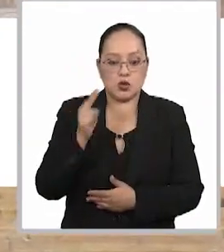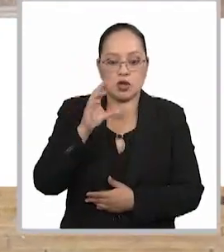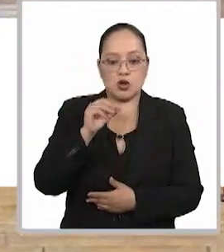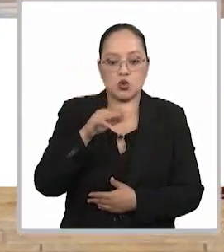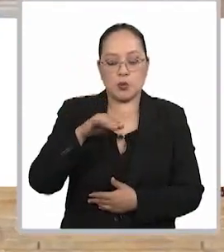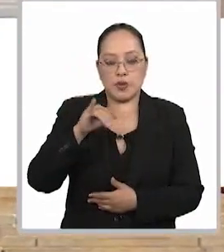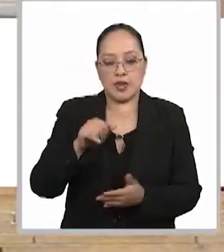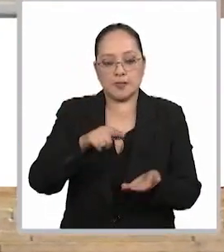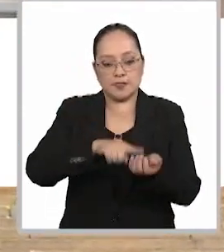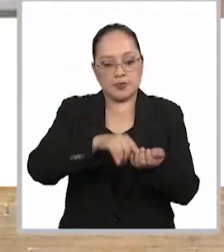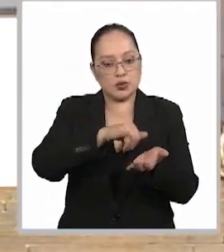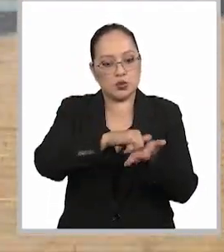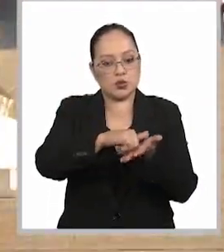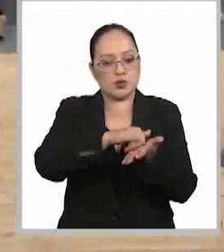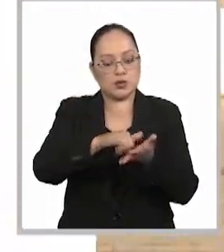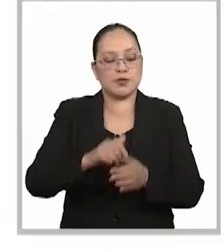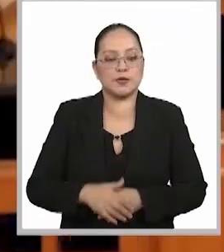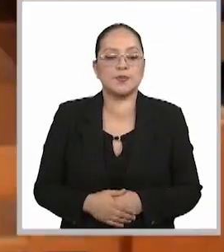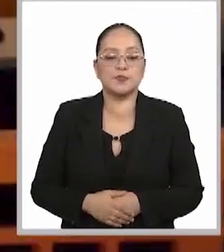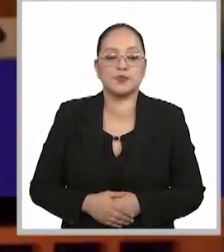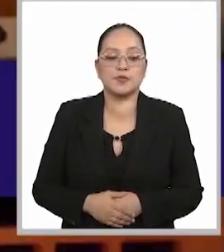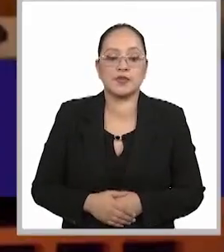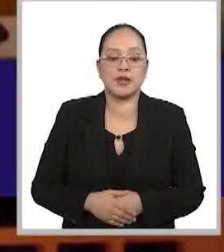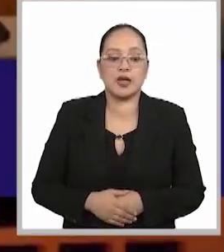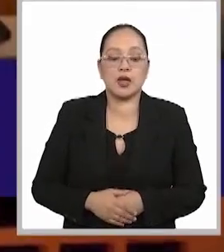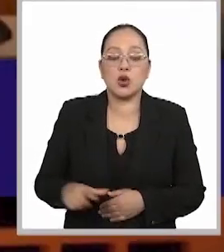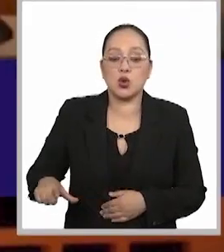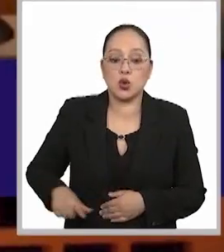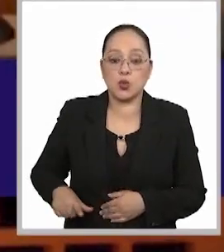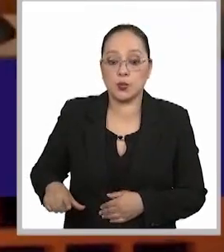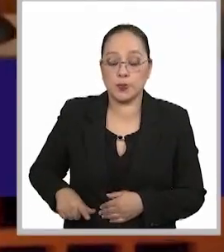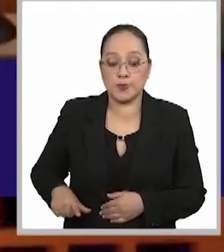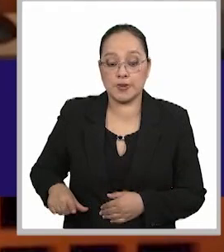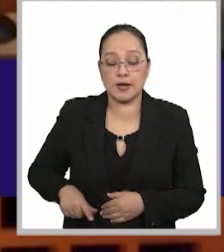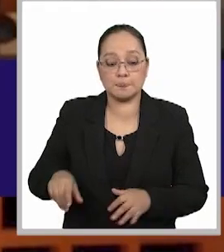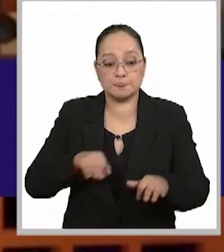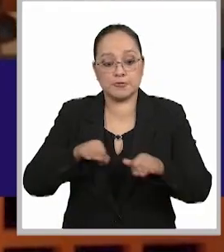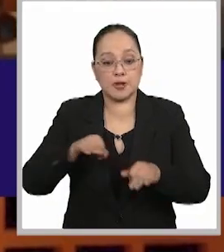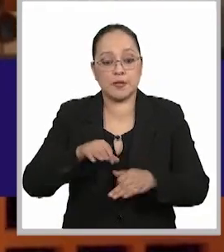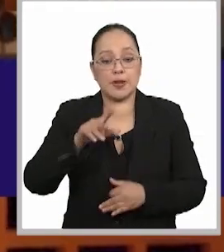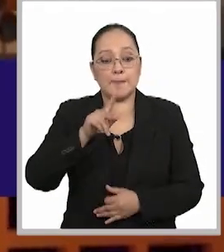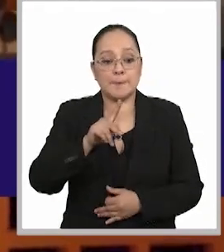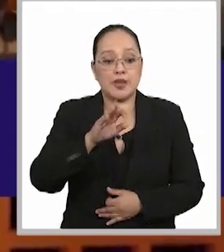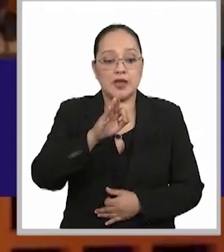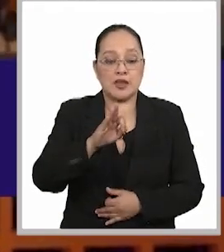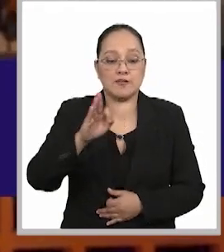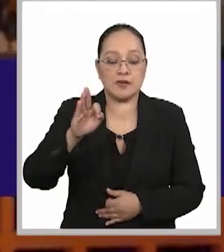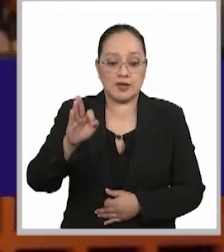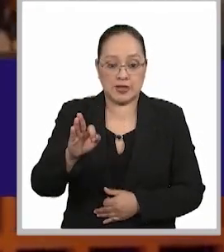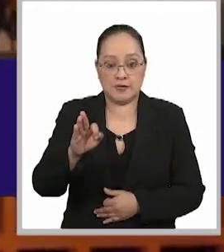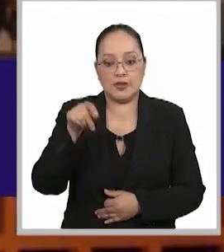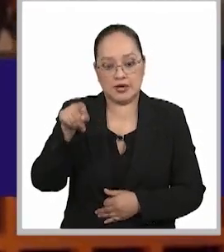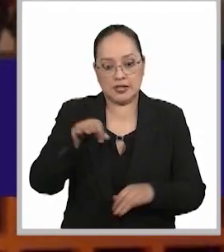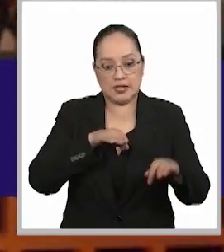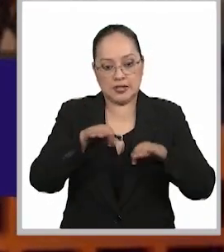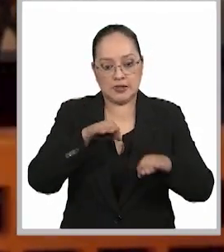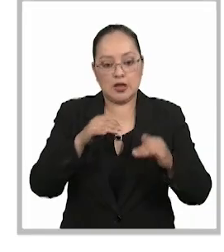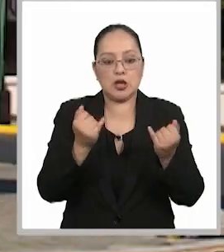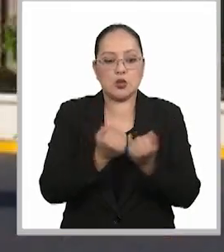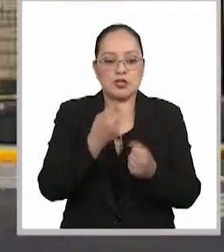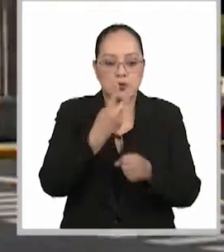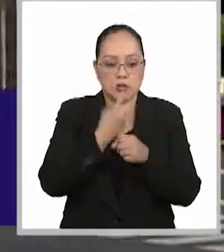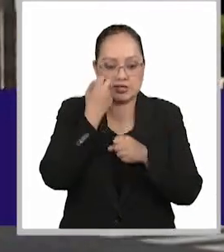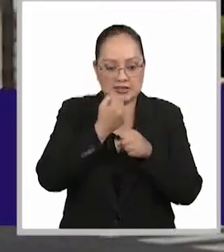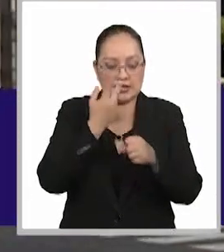Universidad de Columbia, Nueva York. En la Administración Pública Federal, trabajó en la Procuraduría Fiscal de la Federación